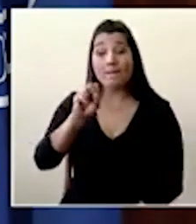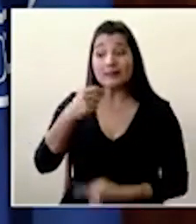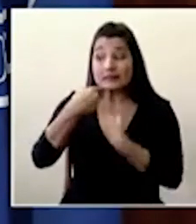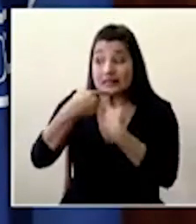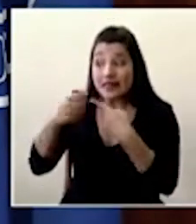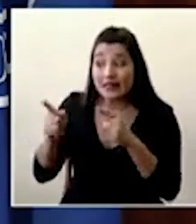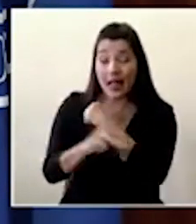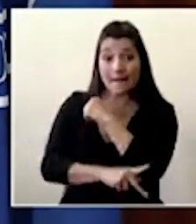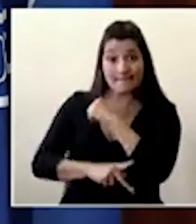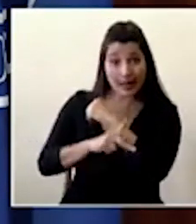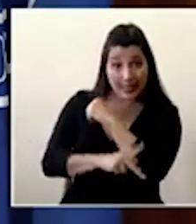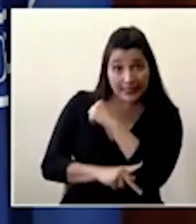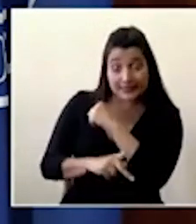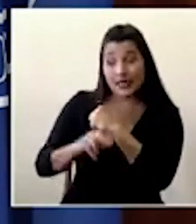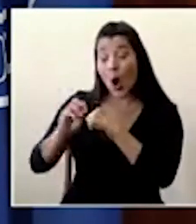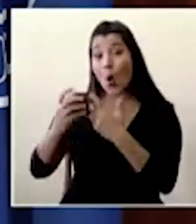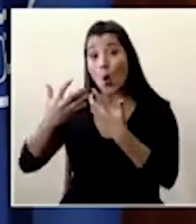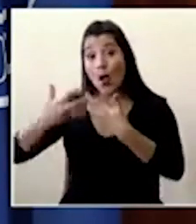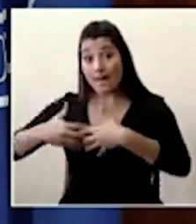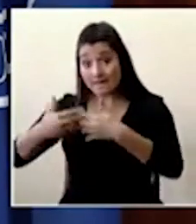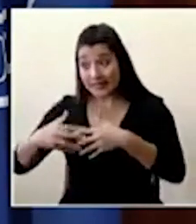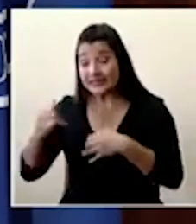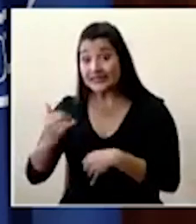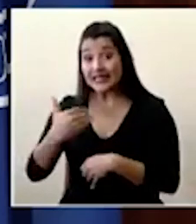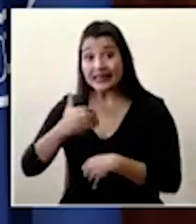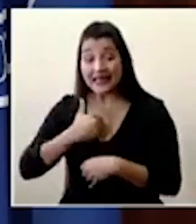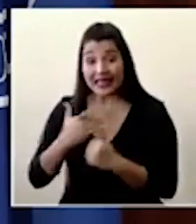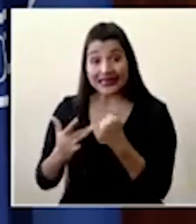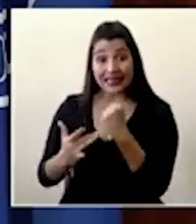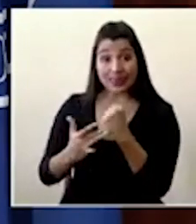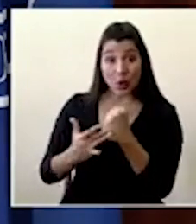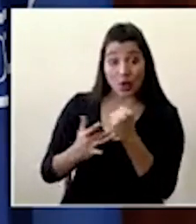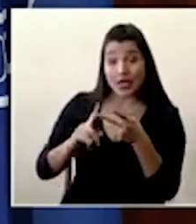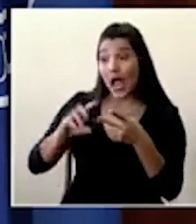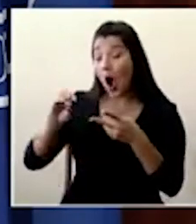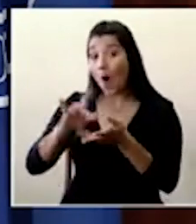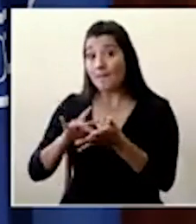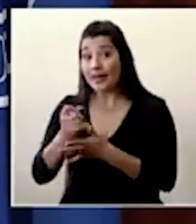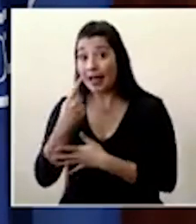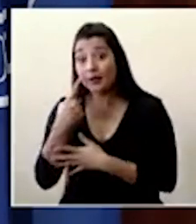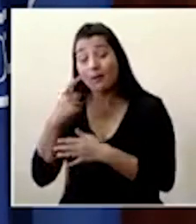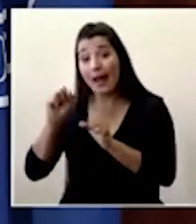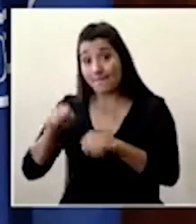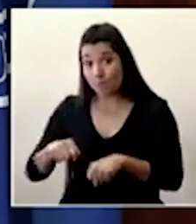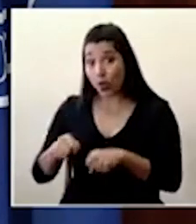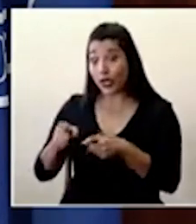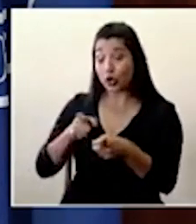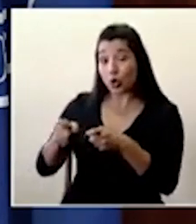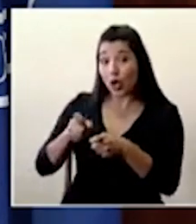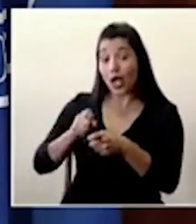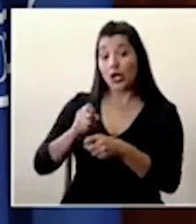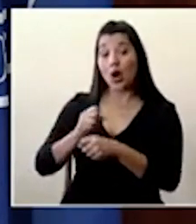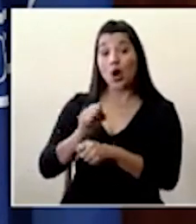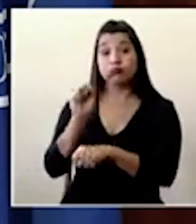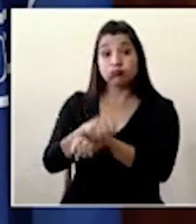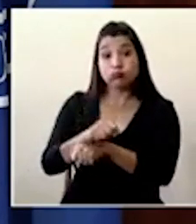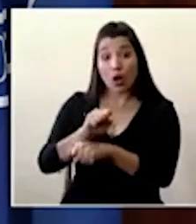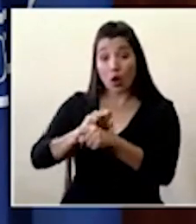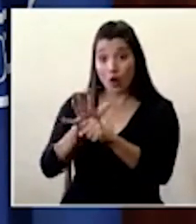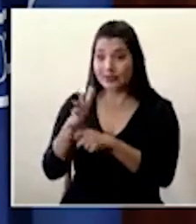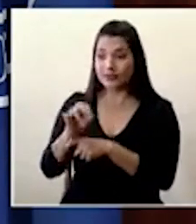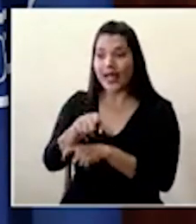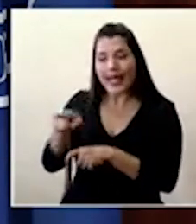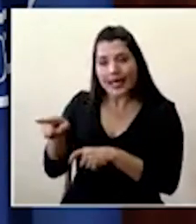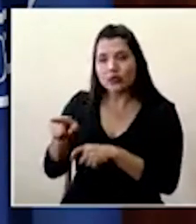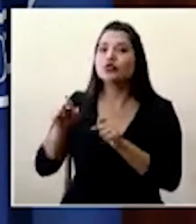países e industrias que puedan tener ese tipo de tecnologías patentadas y que hagan esa liberación voluntaria para poder